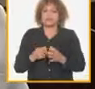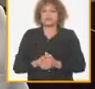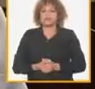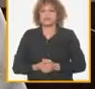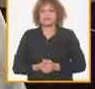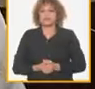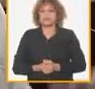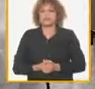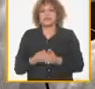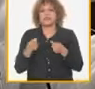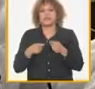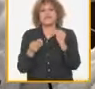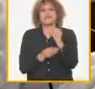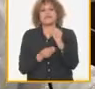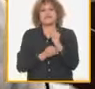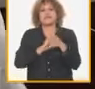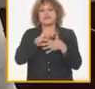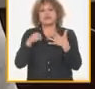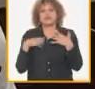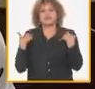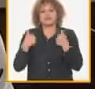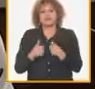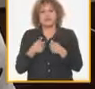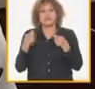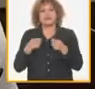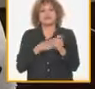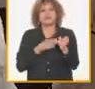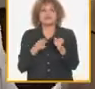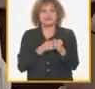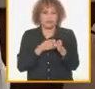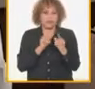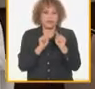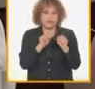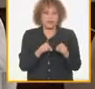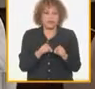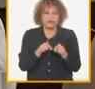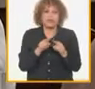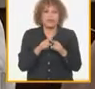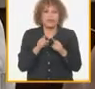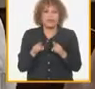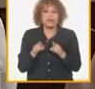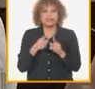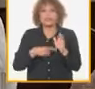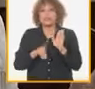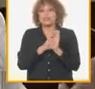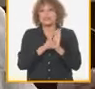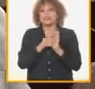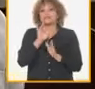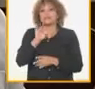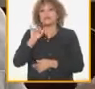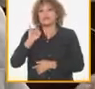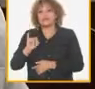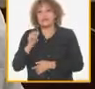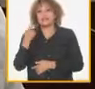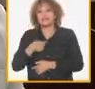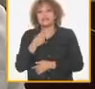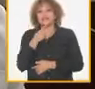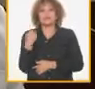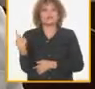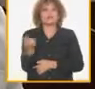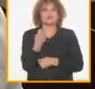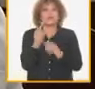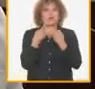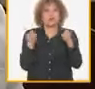juntas directivas hay indisciplina también en alguna de ellas entonces ese decreto 76 yo creo que tenemos que en todos los municipios